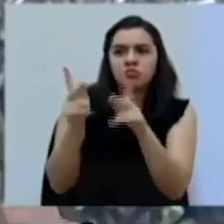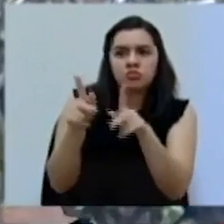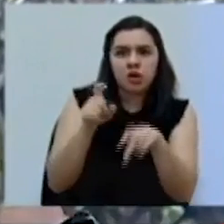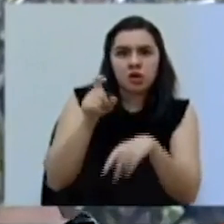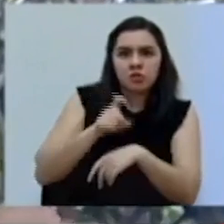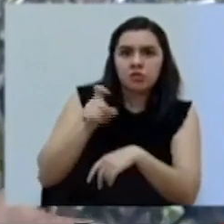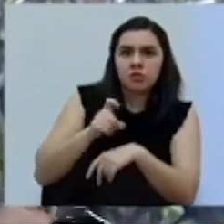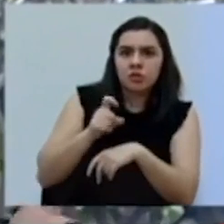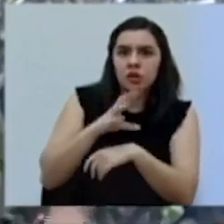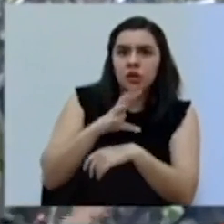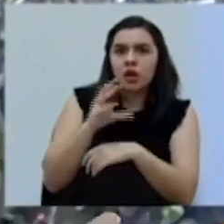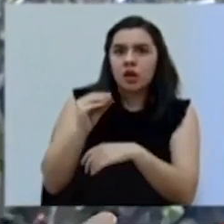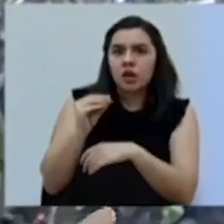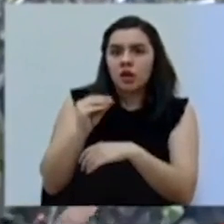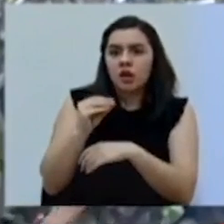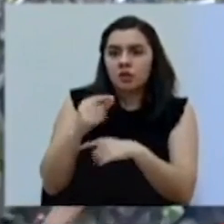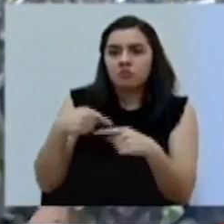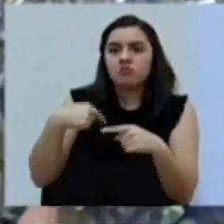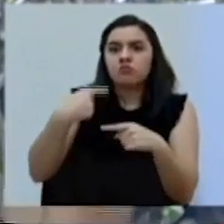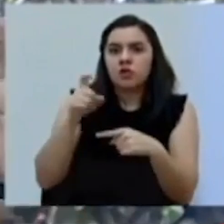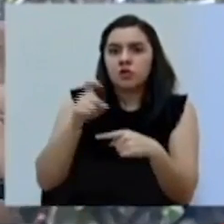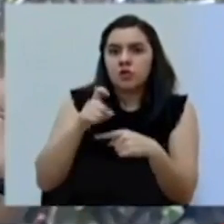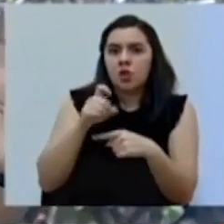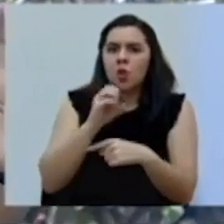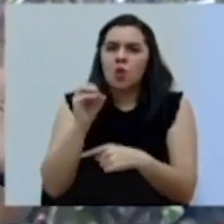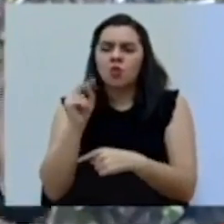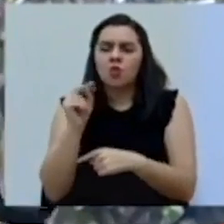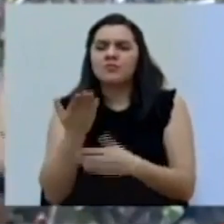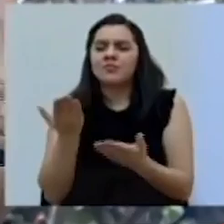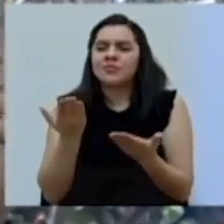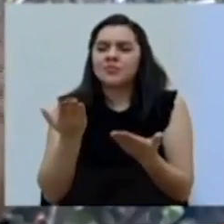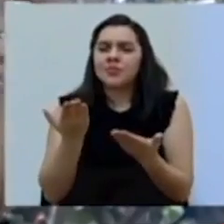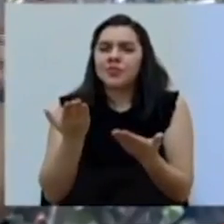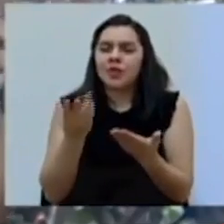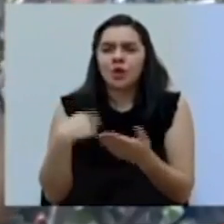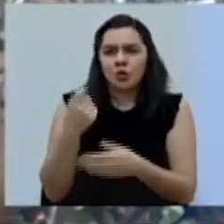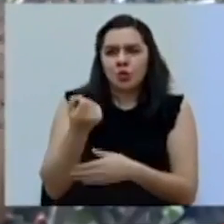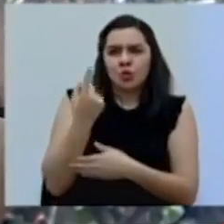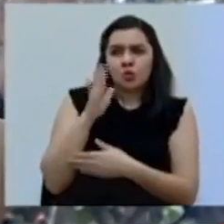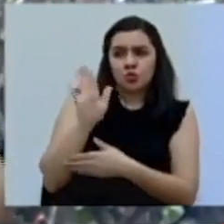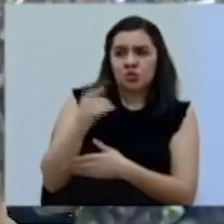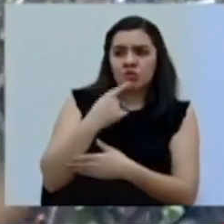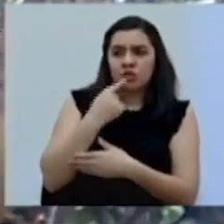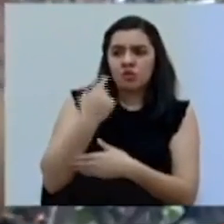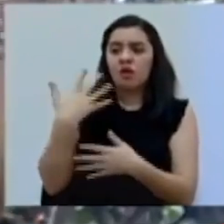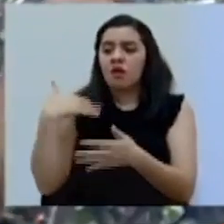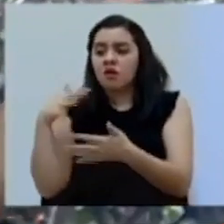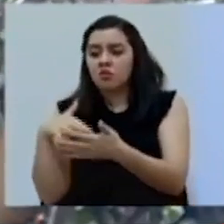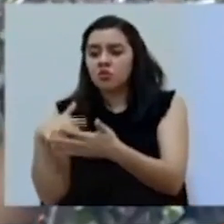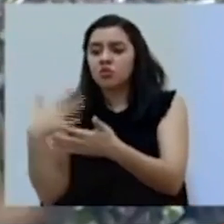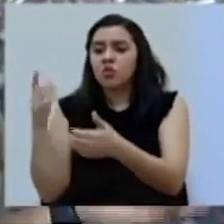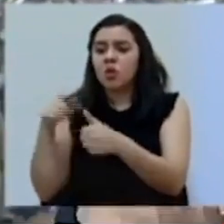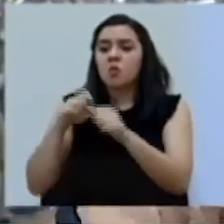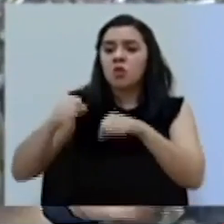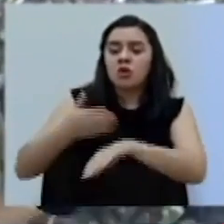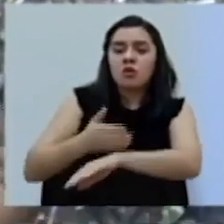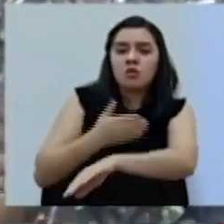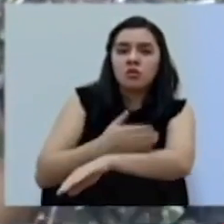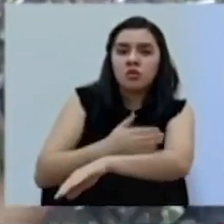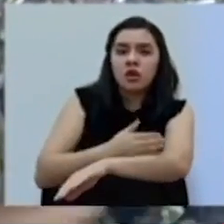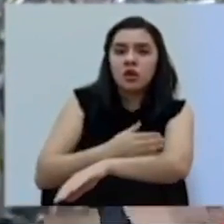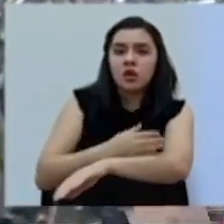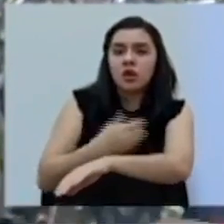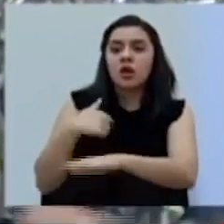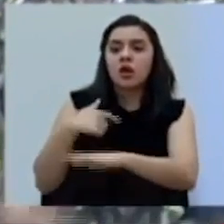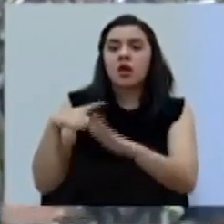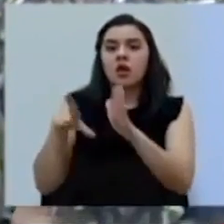que lo necesita y que sería necesaria en Costa Rica o no. Es que, o sea, no entiendo. Usted me dice que sí hay estudios, que bueno, se puede avanzar en eso y